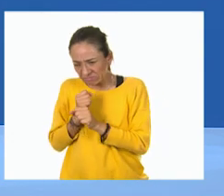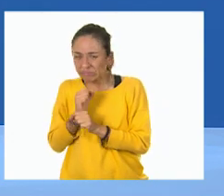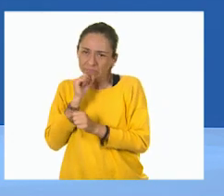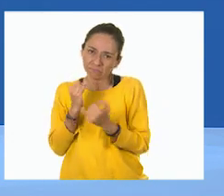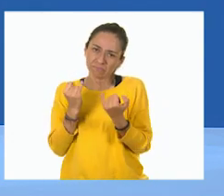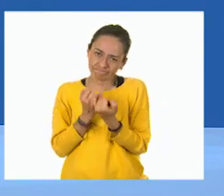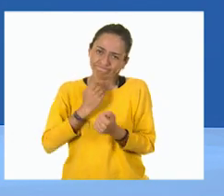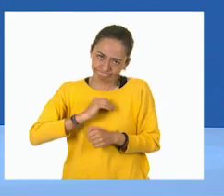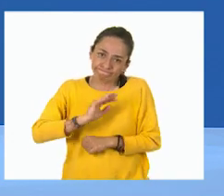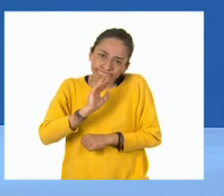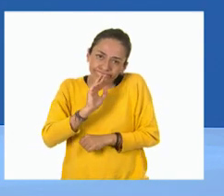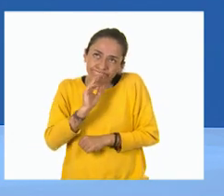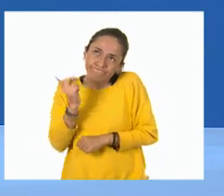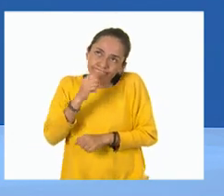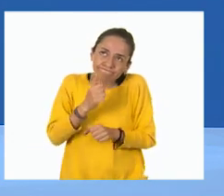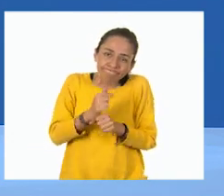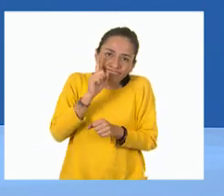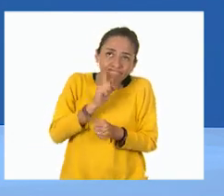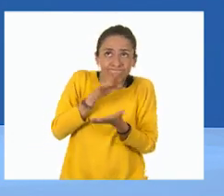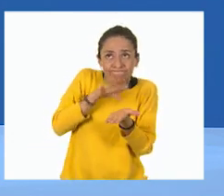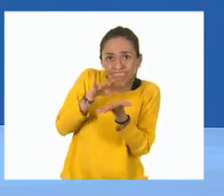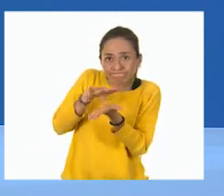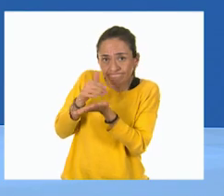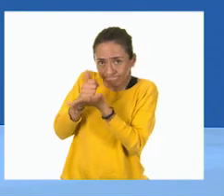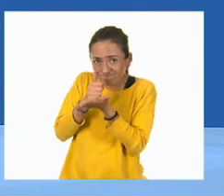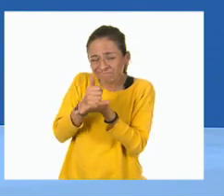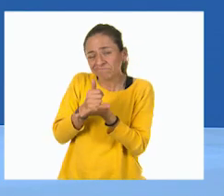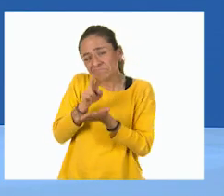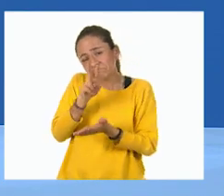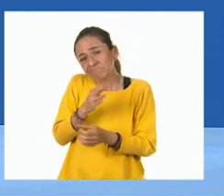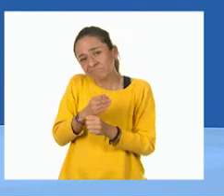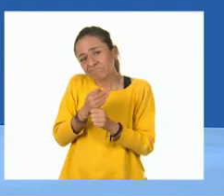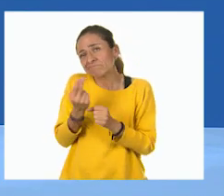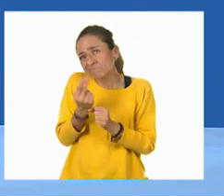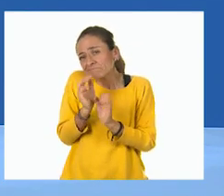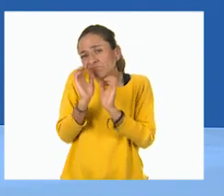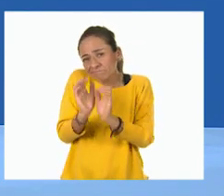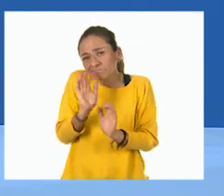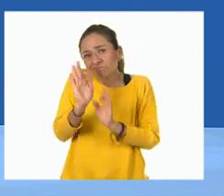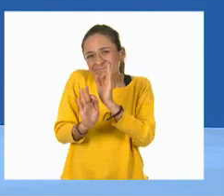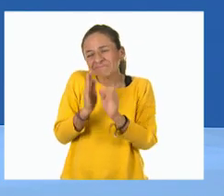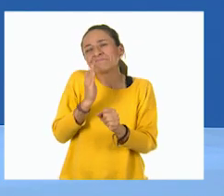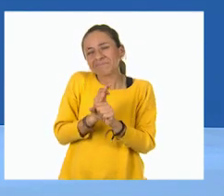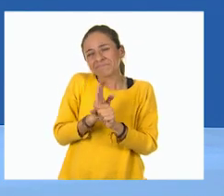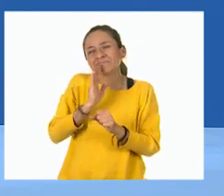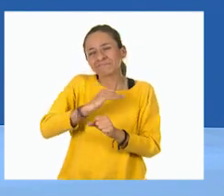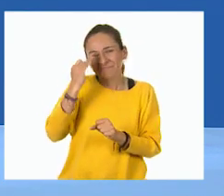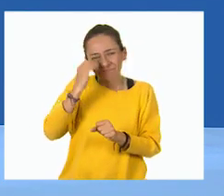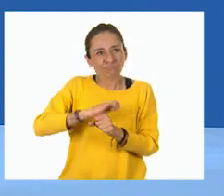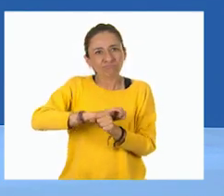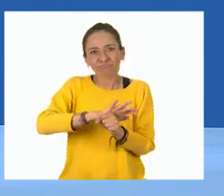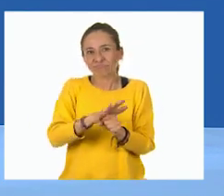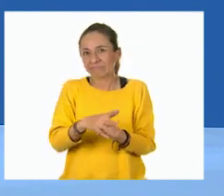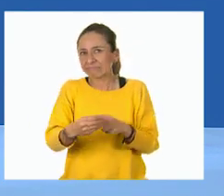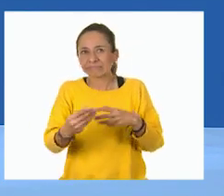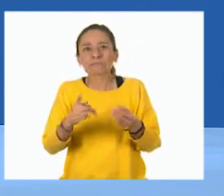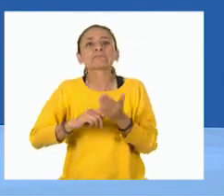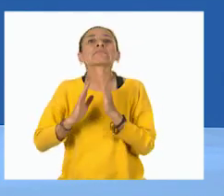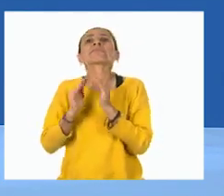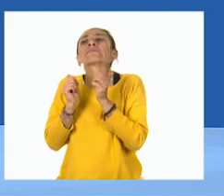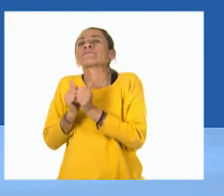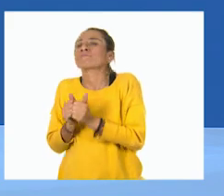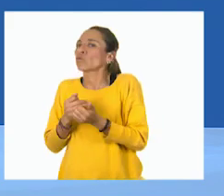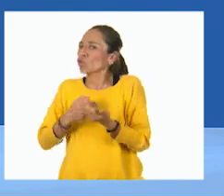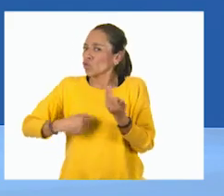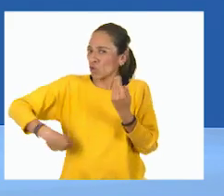mamita en casa con mis abuelitos porque necesitan muchos cuidados. con la contingencia, pues todos tenemos que apoyar para que el encierro